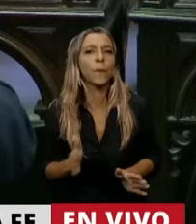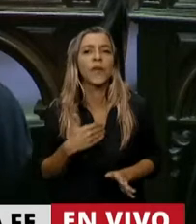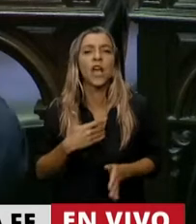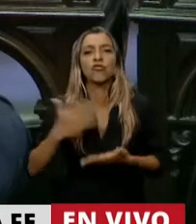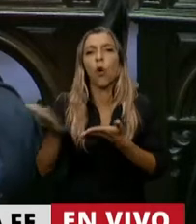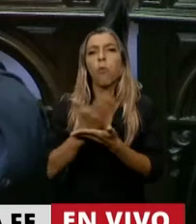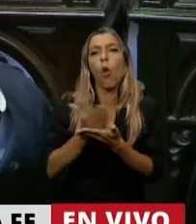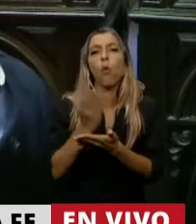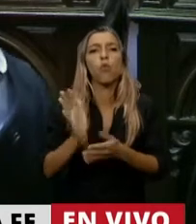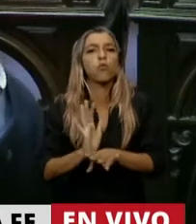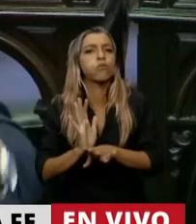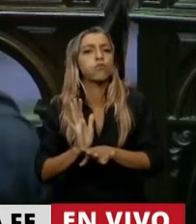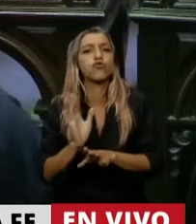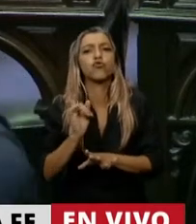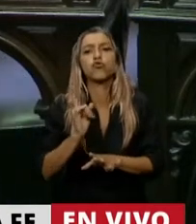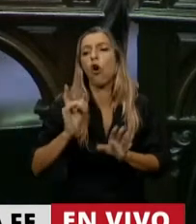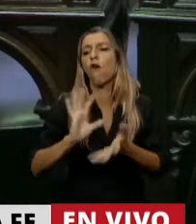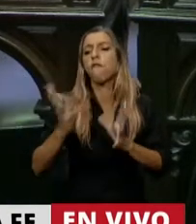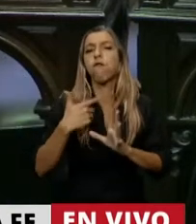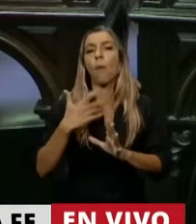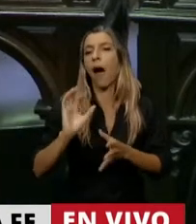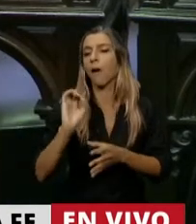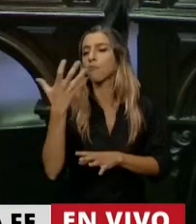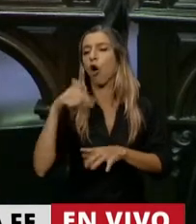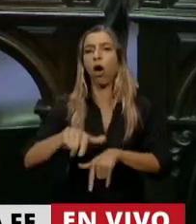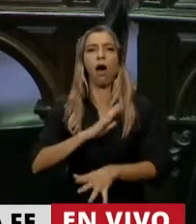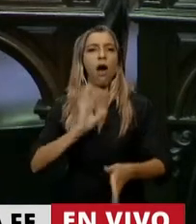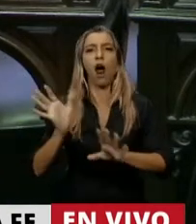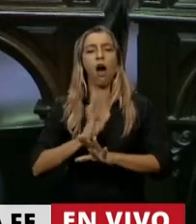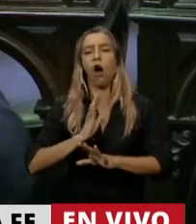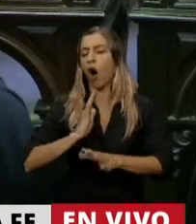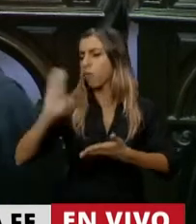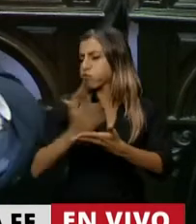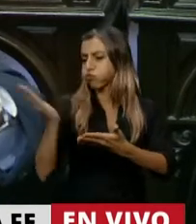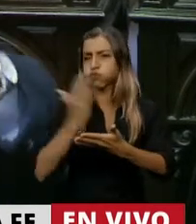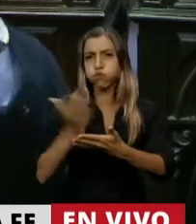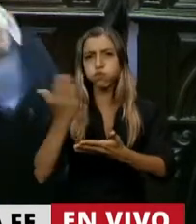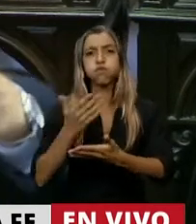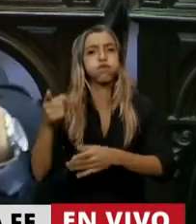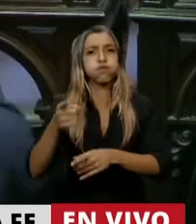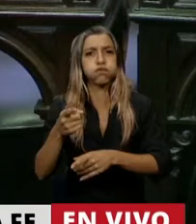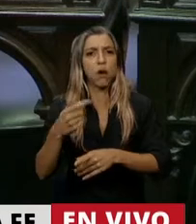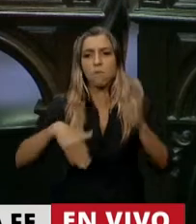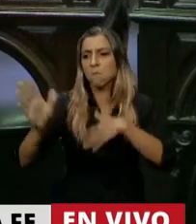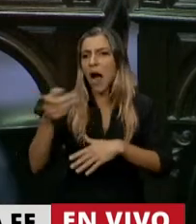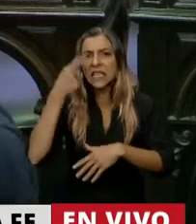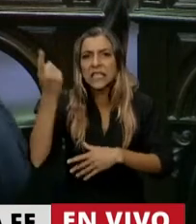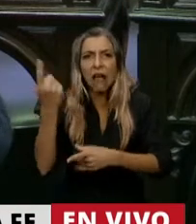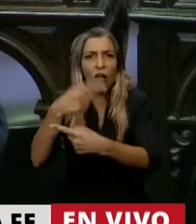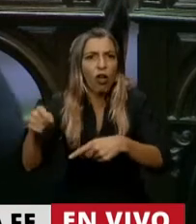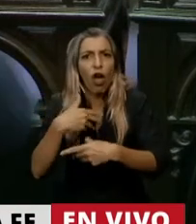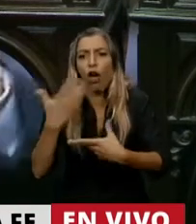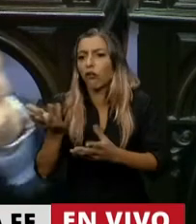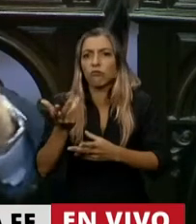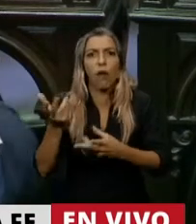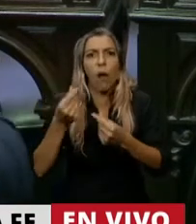basado en la razón instrumental, moderna y materialista que nos lleva al extractivismo, donde la